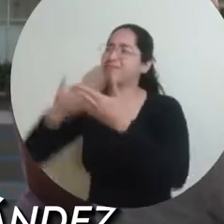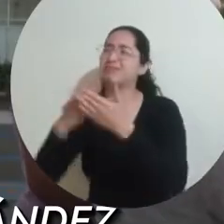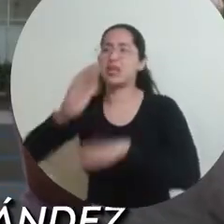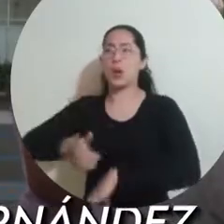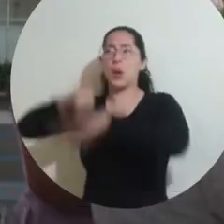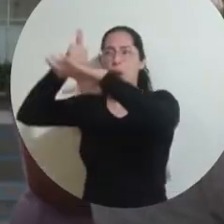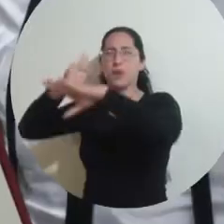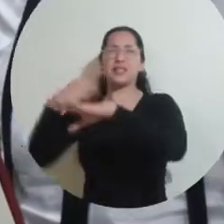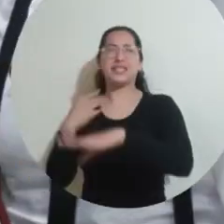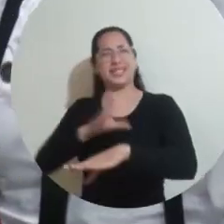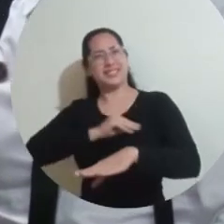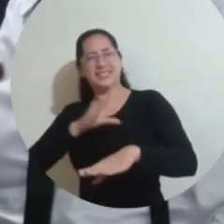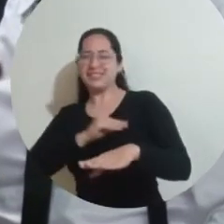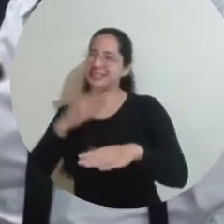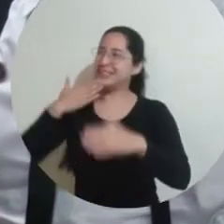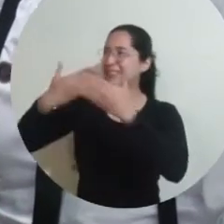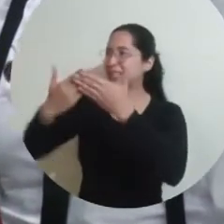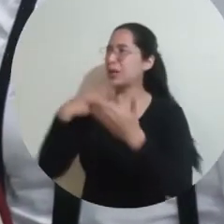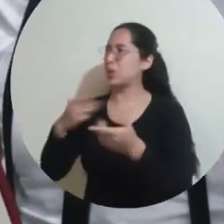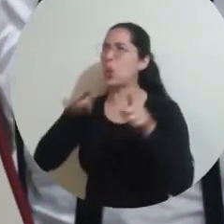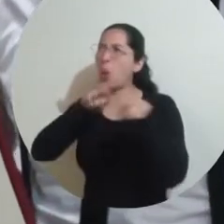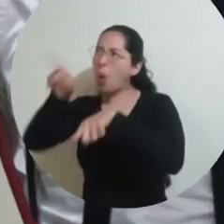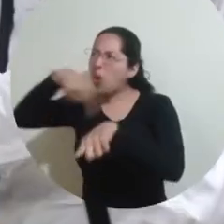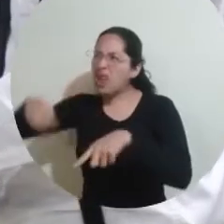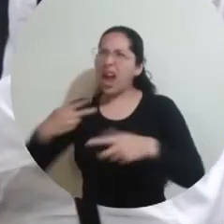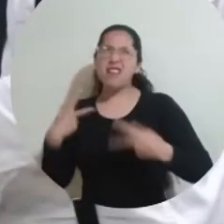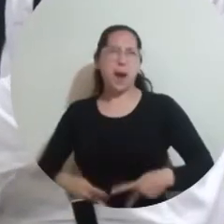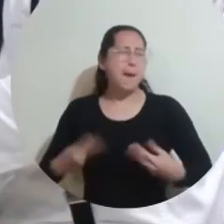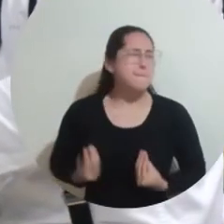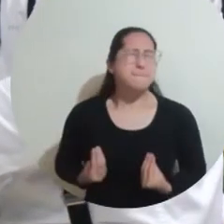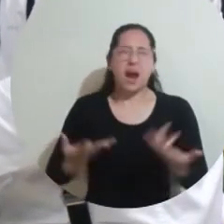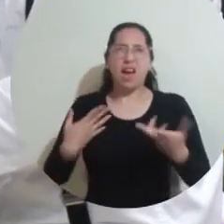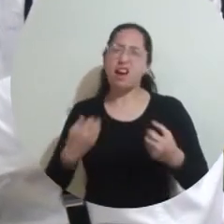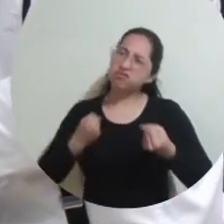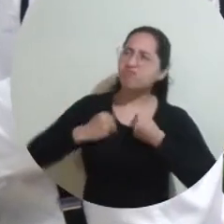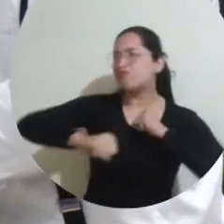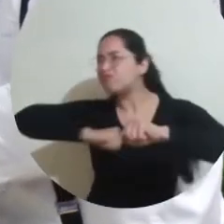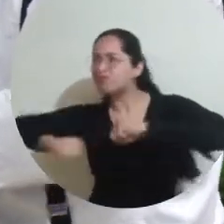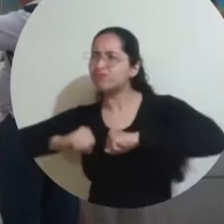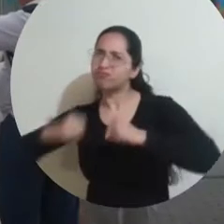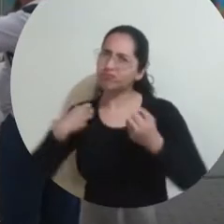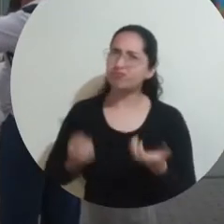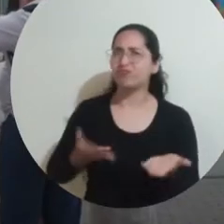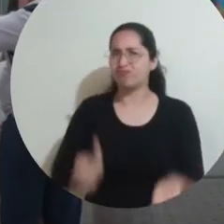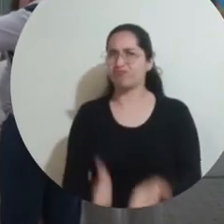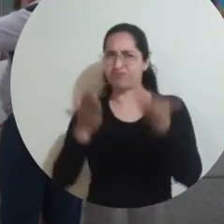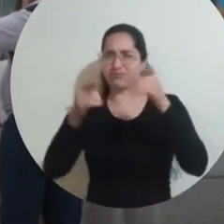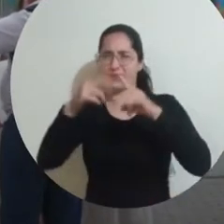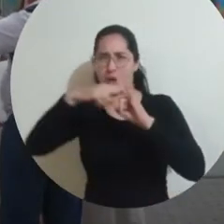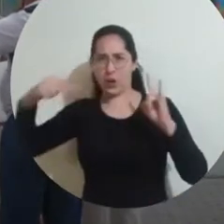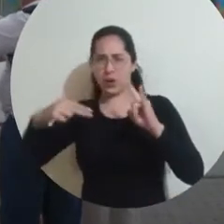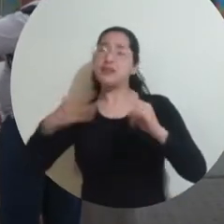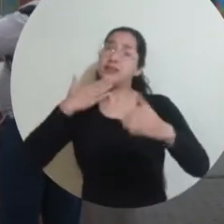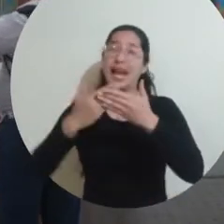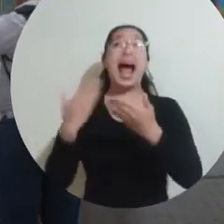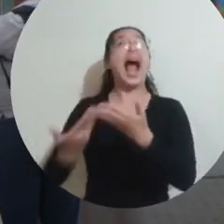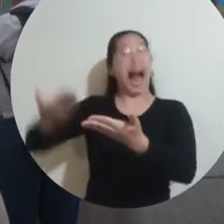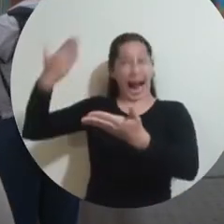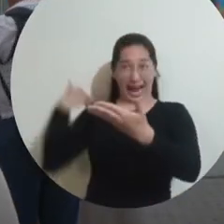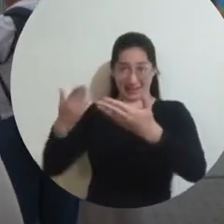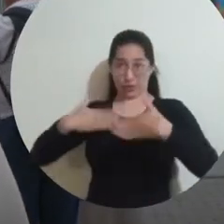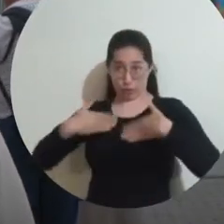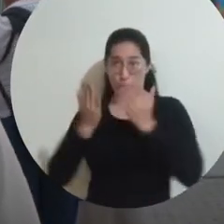felicitar al rector porque él le ha puesto alma, vida y corazón. Muchas felicitaciones porque la verdad que cuando nosotros